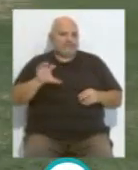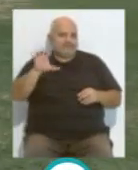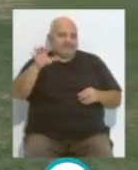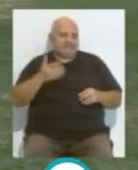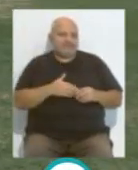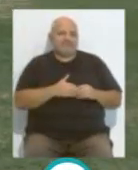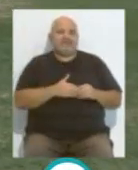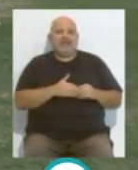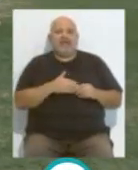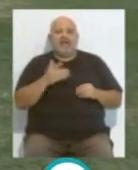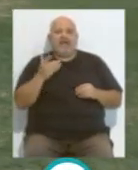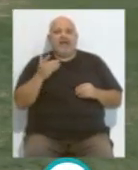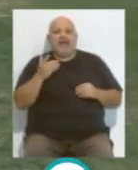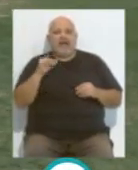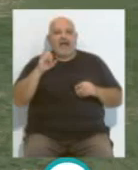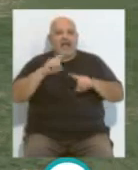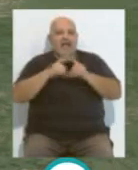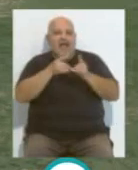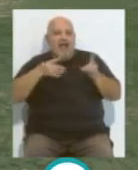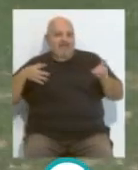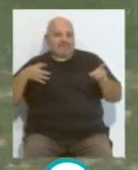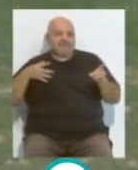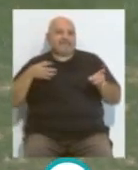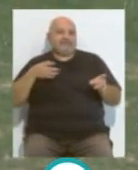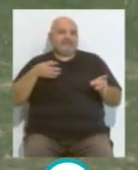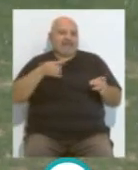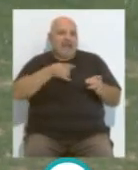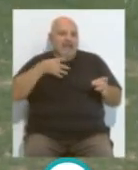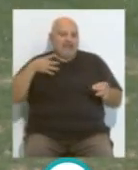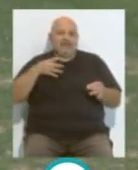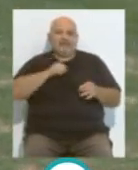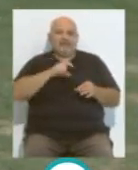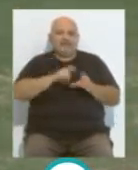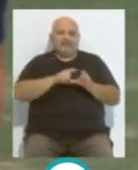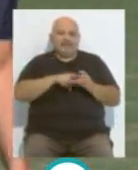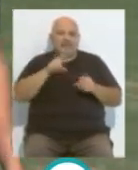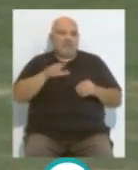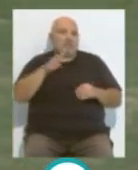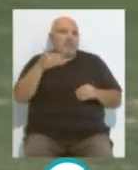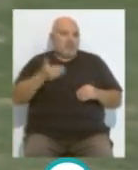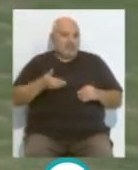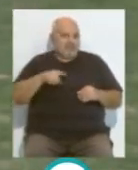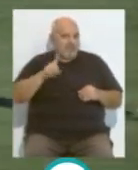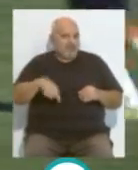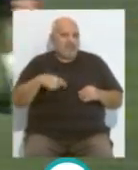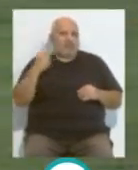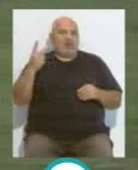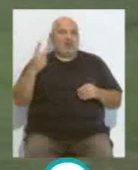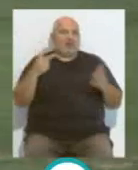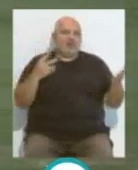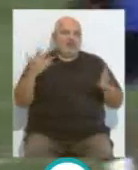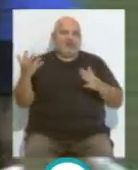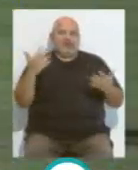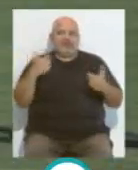Lo de Ale Fernández que esté y que siga también implicado es muy importante. Las dos manos derecha e